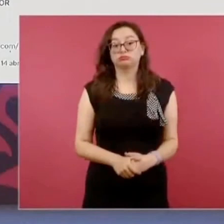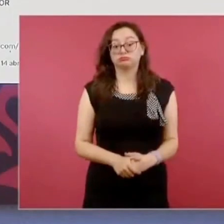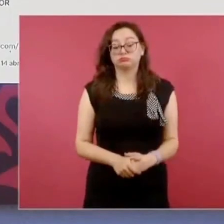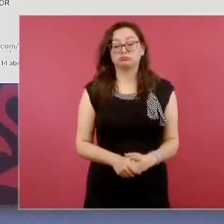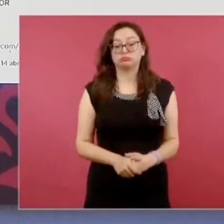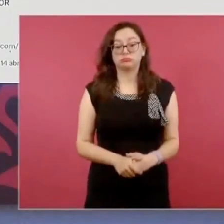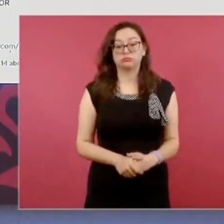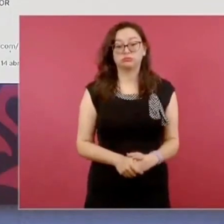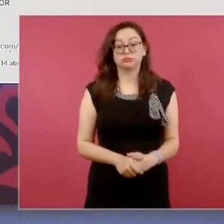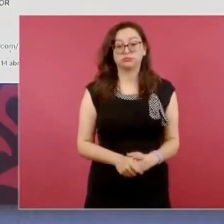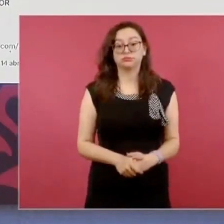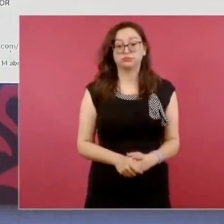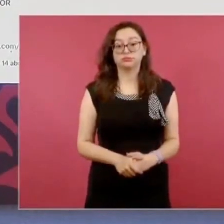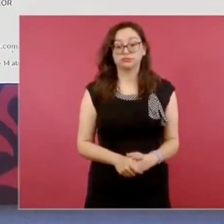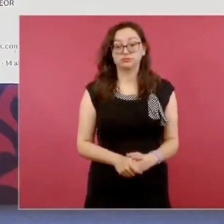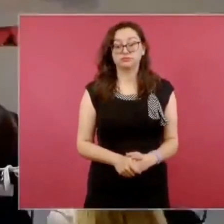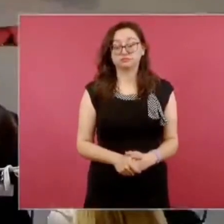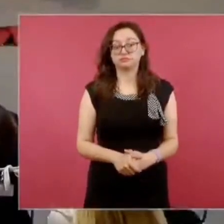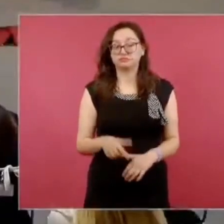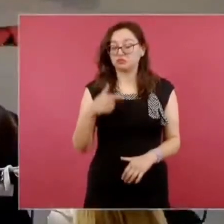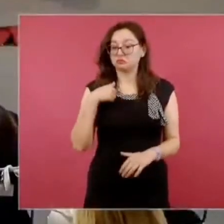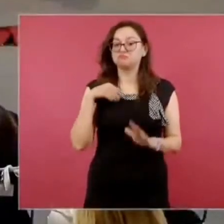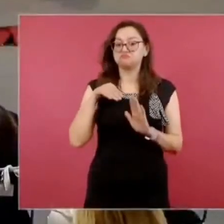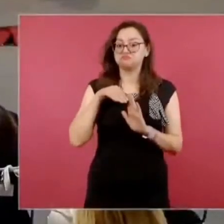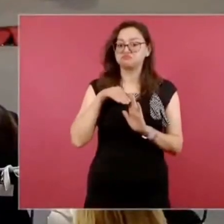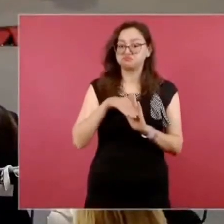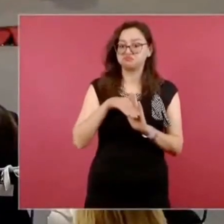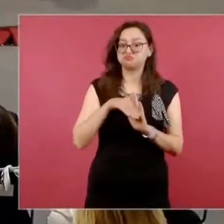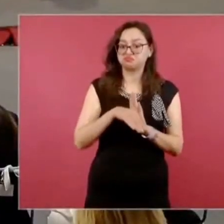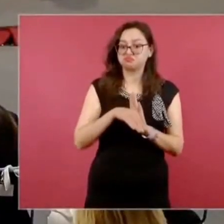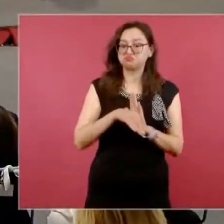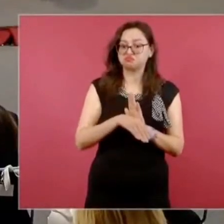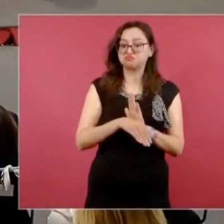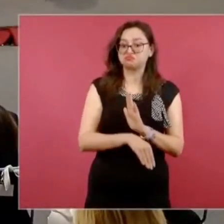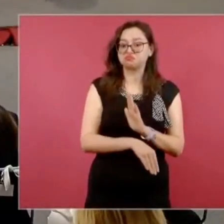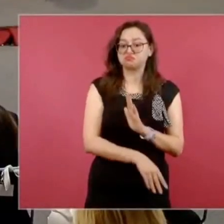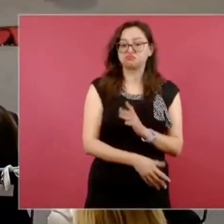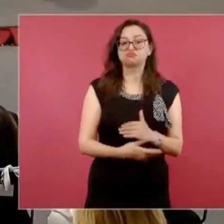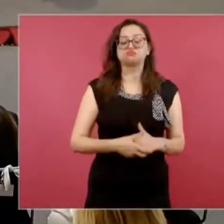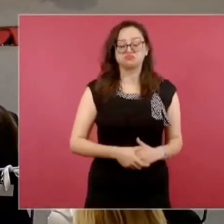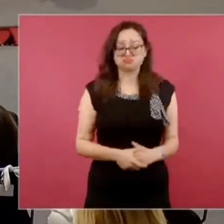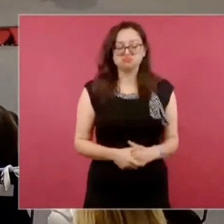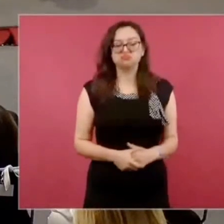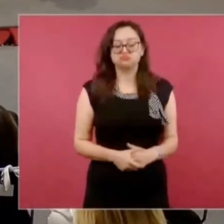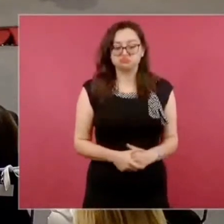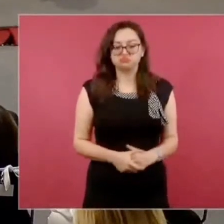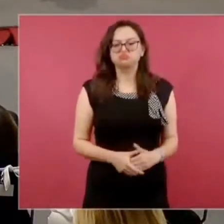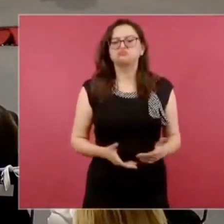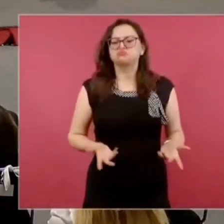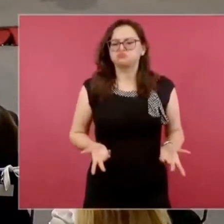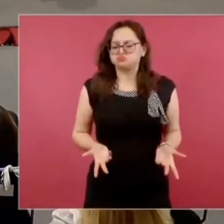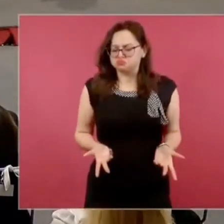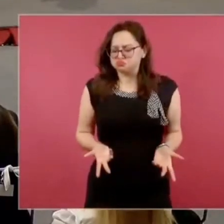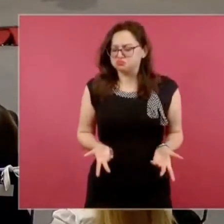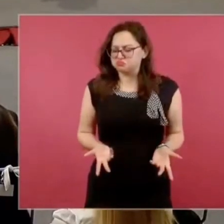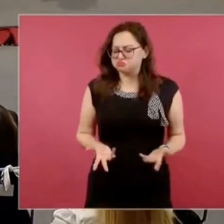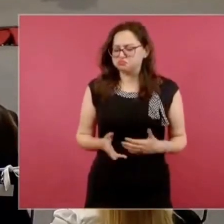A ver, Claudio, vamos